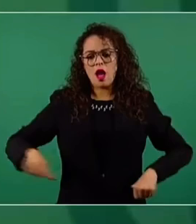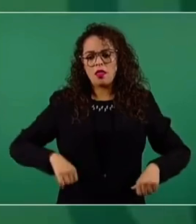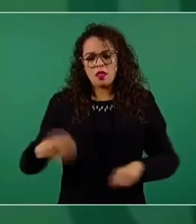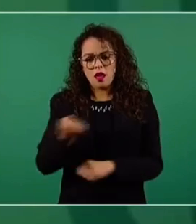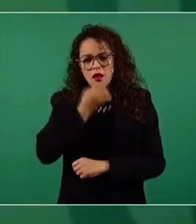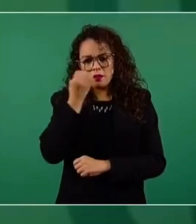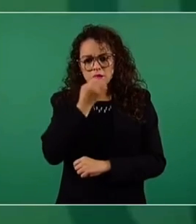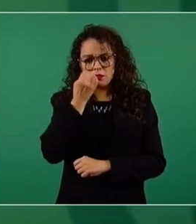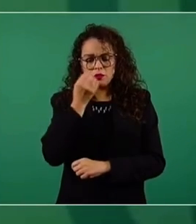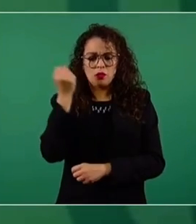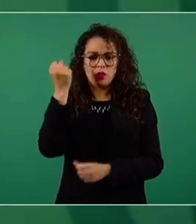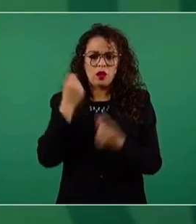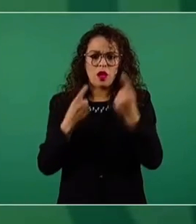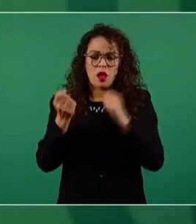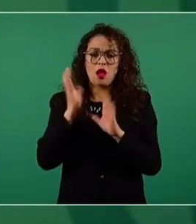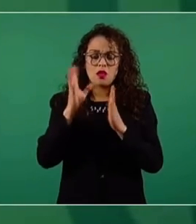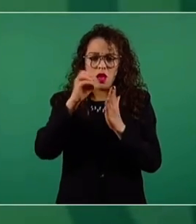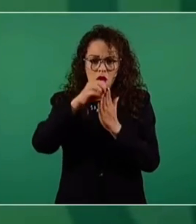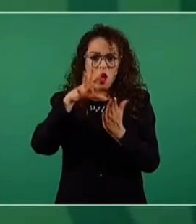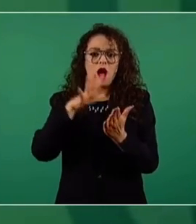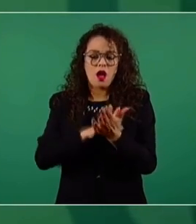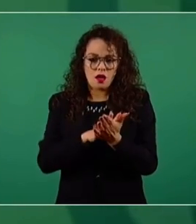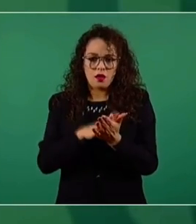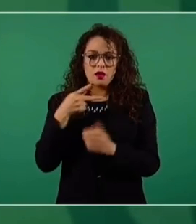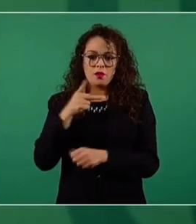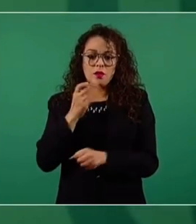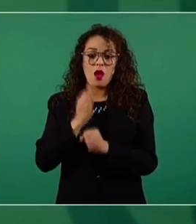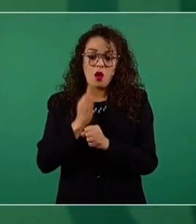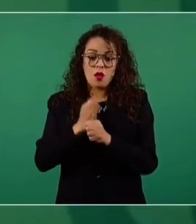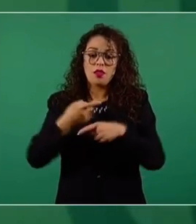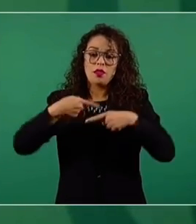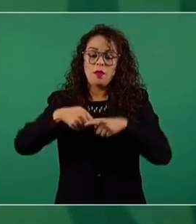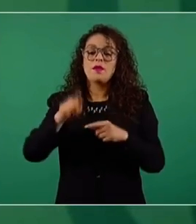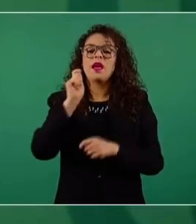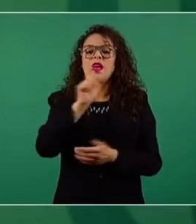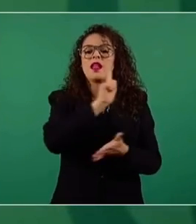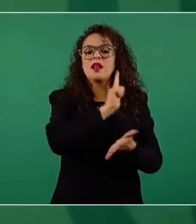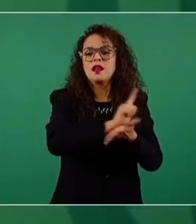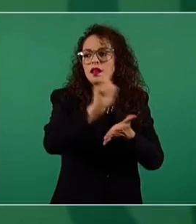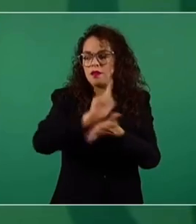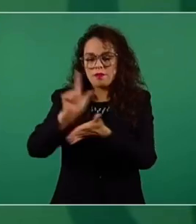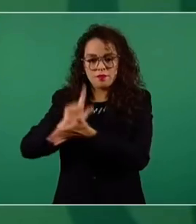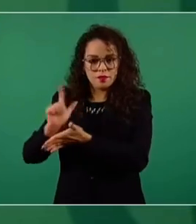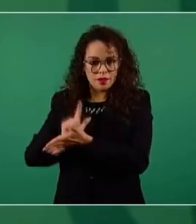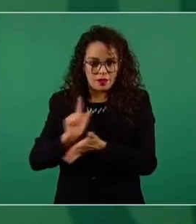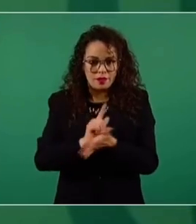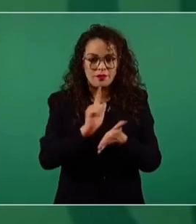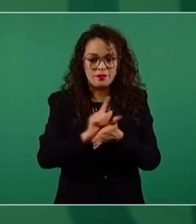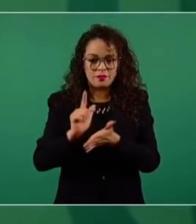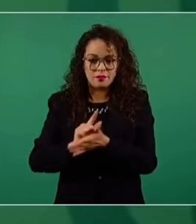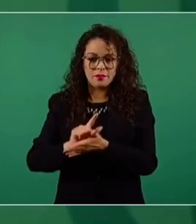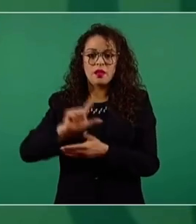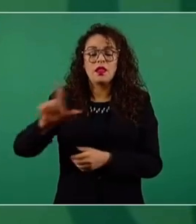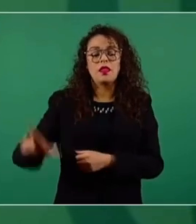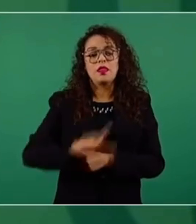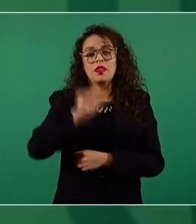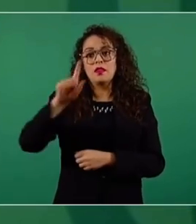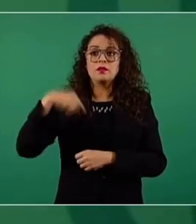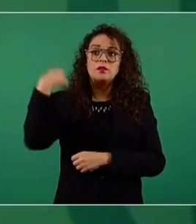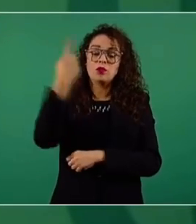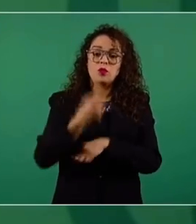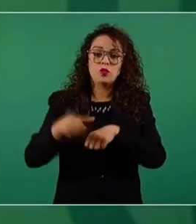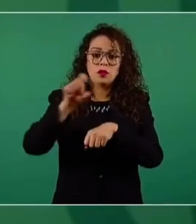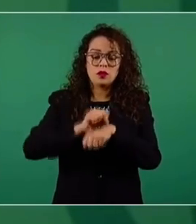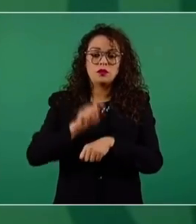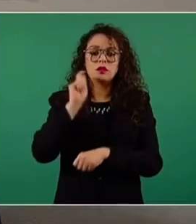en algunos casos ya las establecimos. Ahorita estamos con limpieza o lo que llaman tequios de las escuelas. La otra semana empezamos con talleres